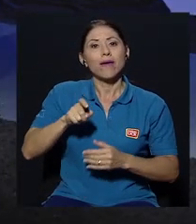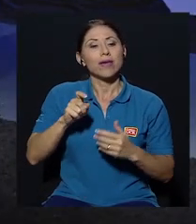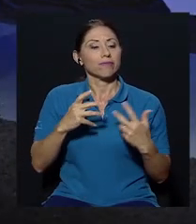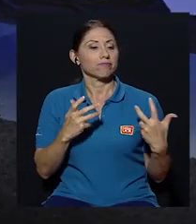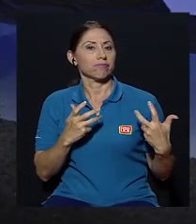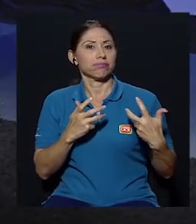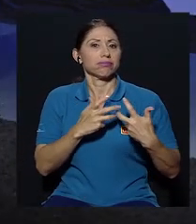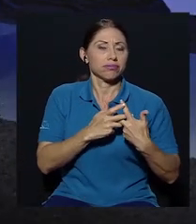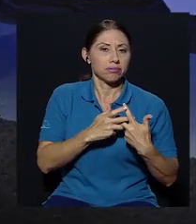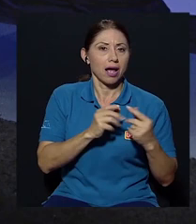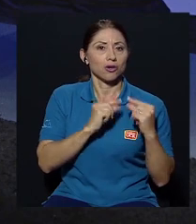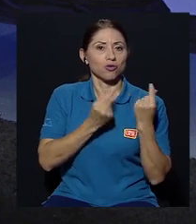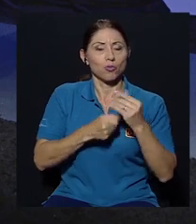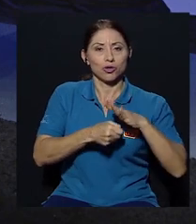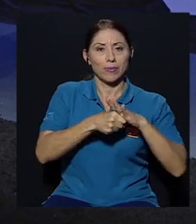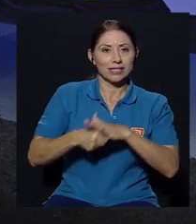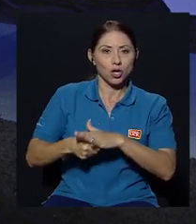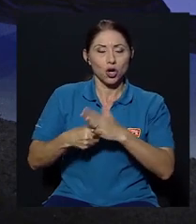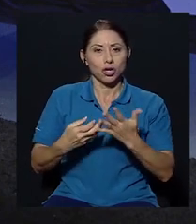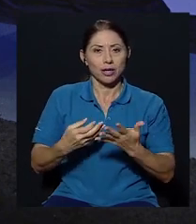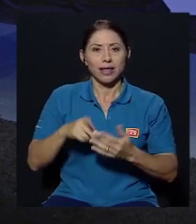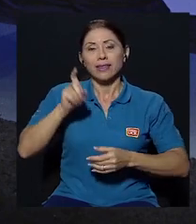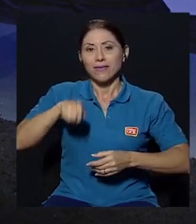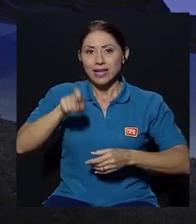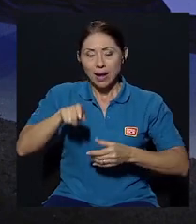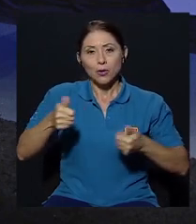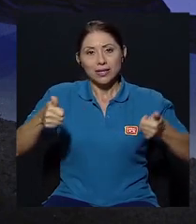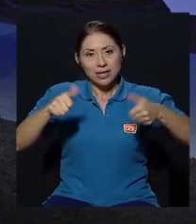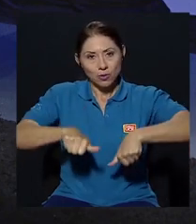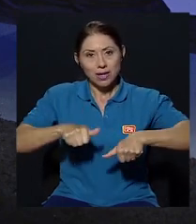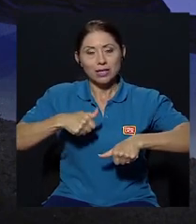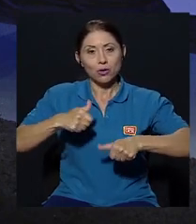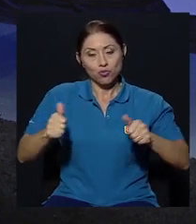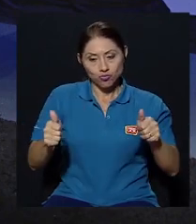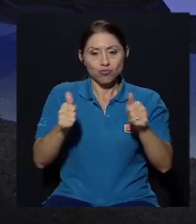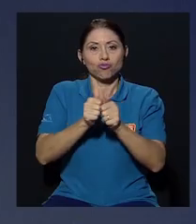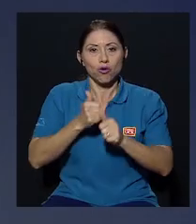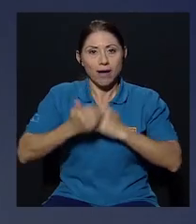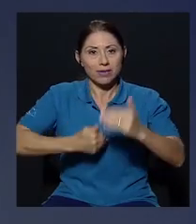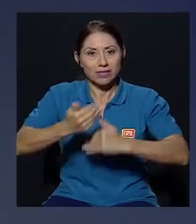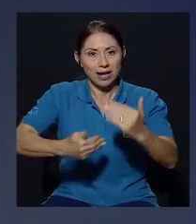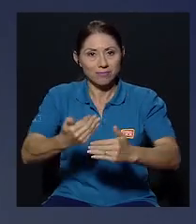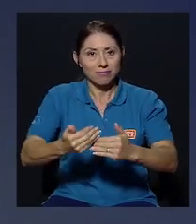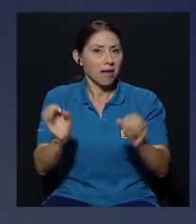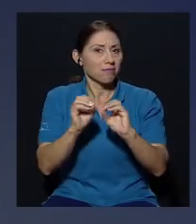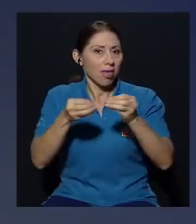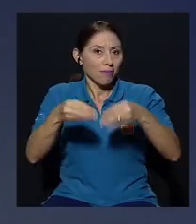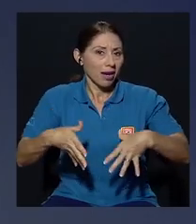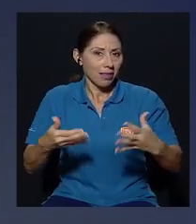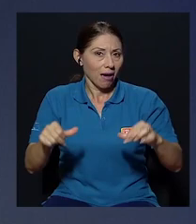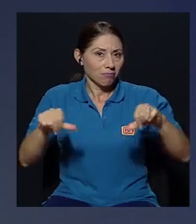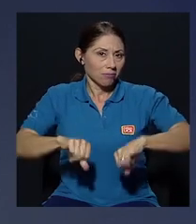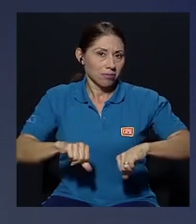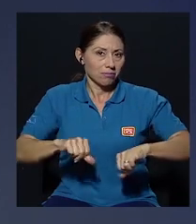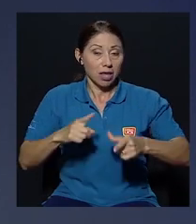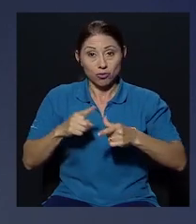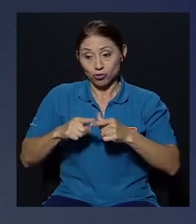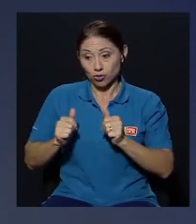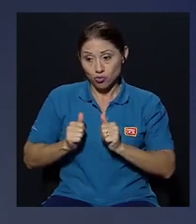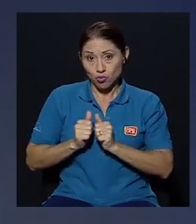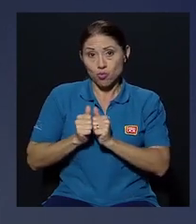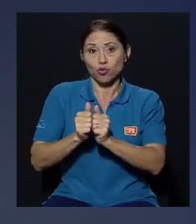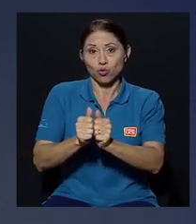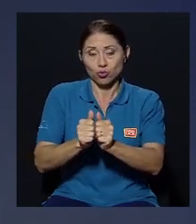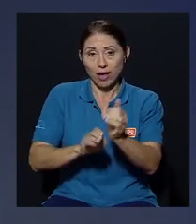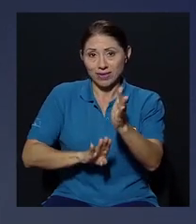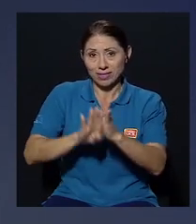a los grupos de presión debería ponerse de acuerdo y avanzar juntas para que nadie pierda juntos avanzamos entonces nadie pierde